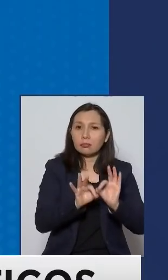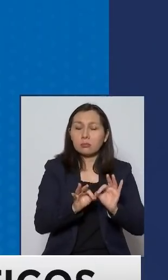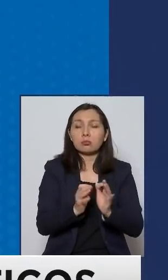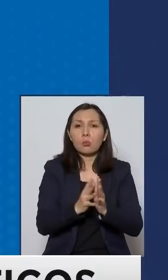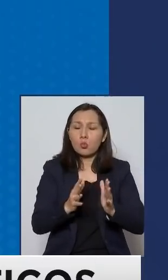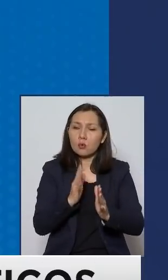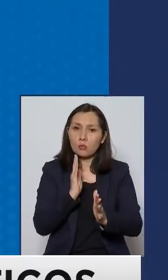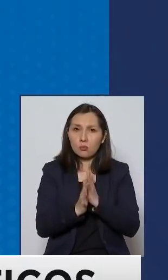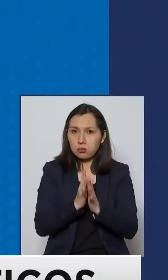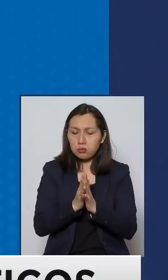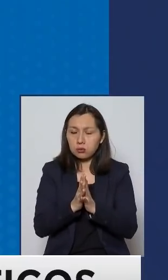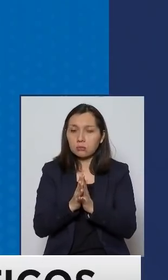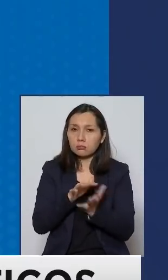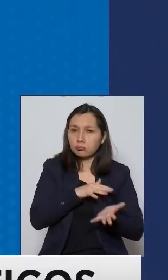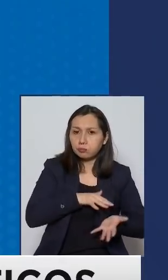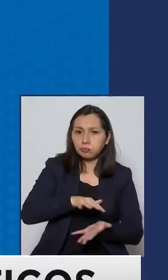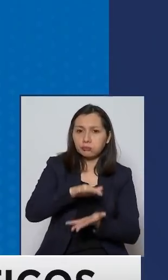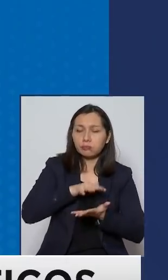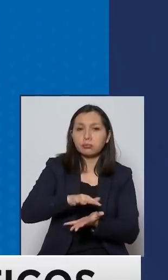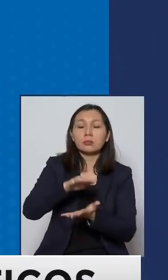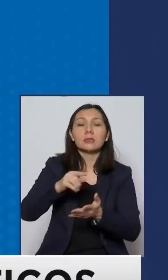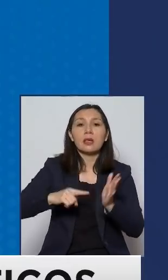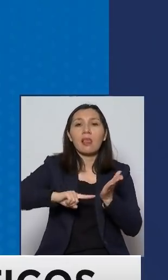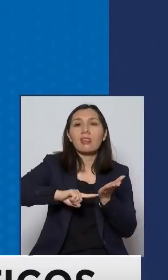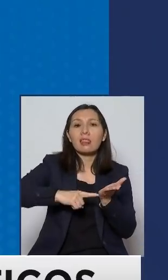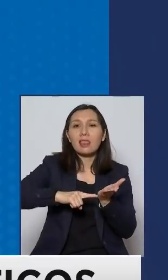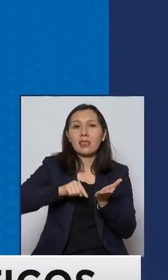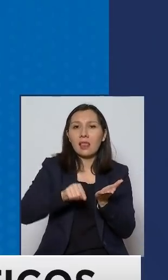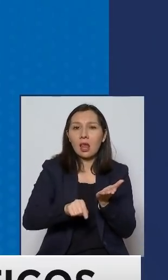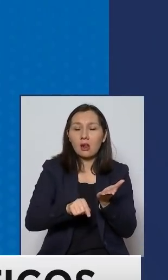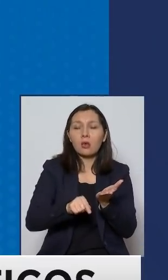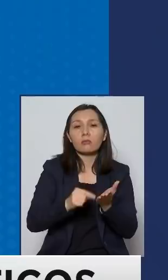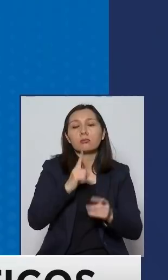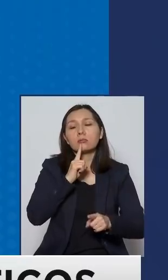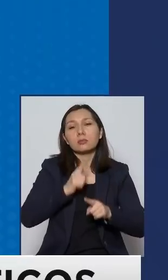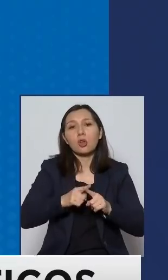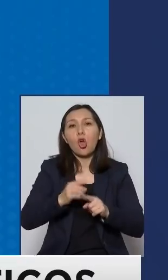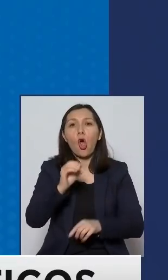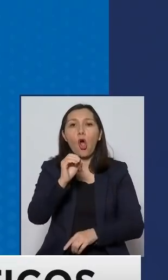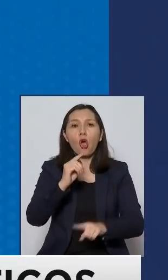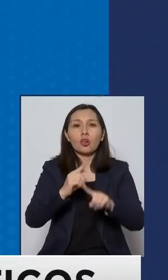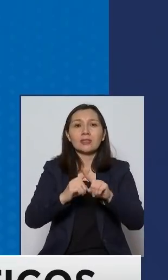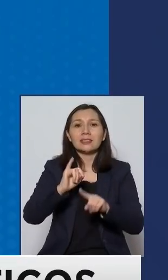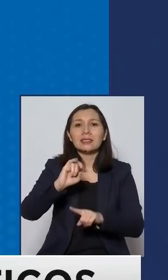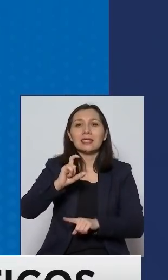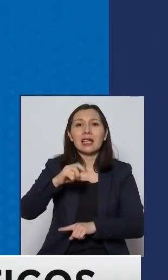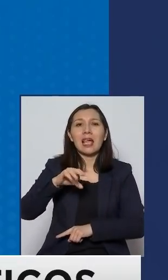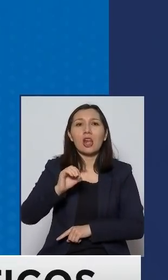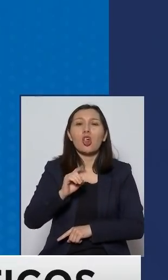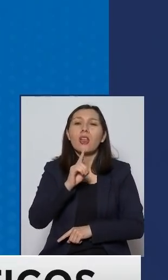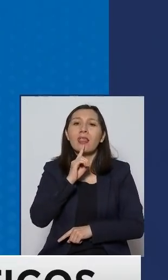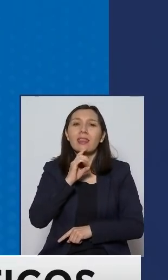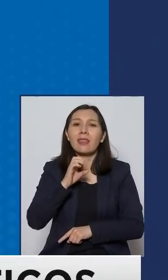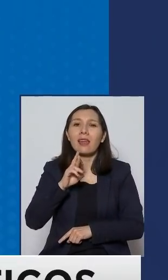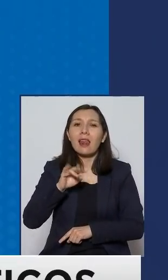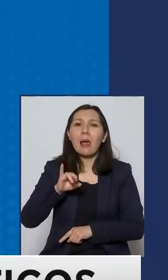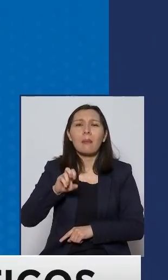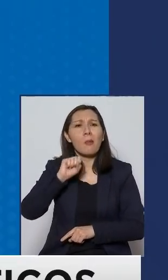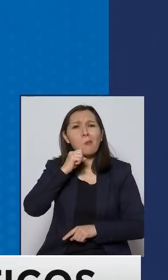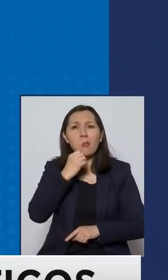muy agresiva una tecnología que hemos llamado oxígeno-terapia o se llama internacionalmente